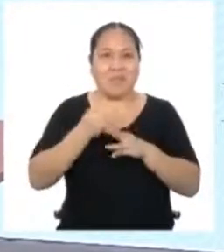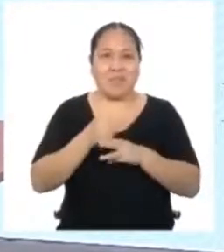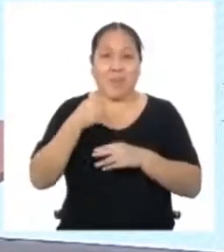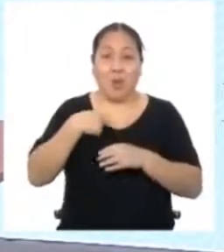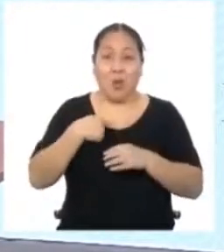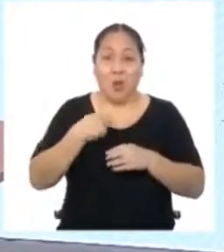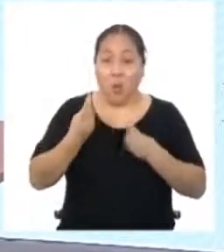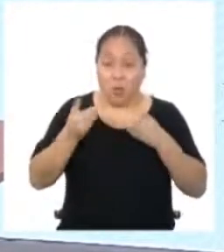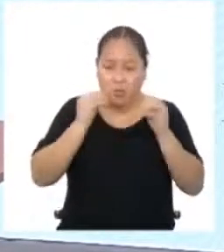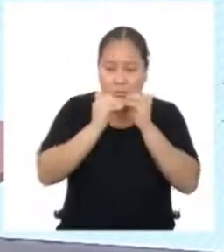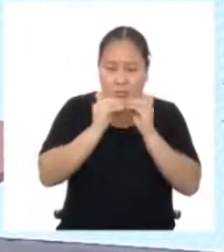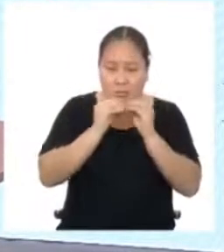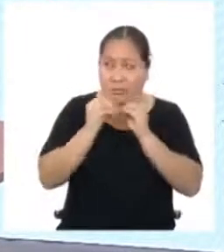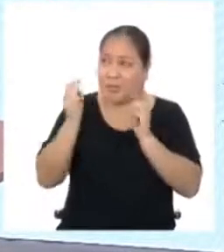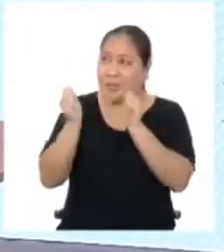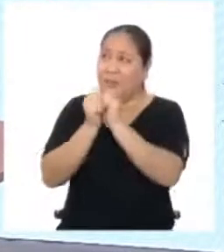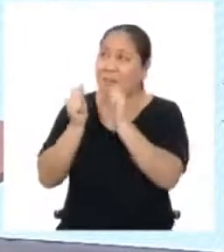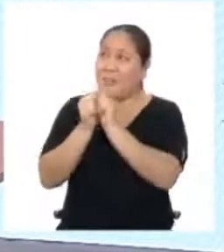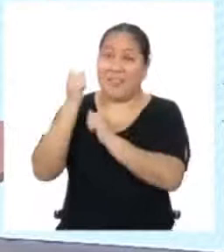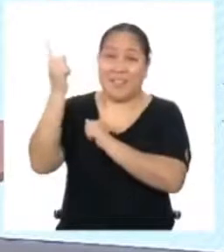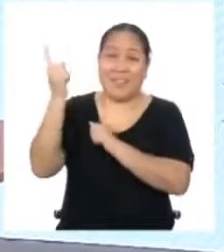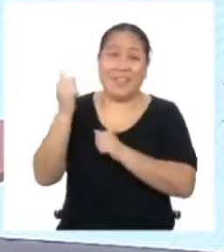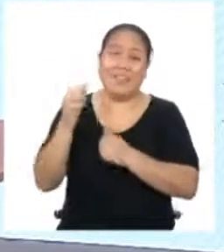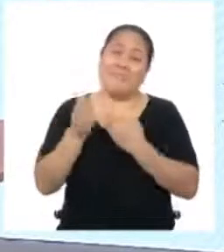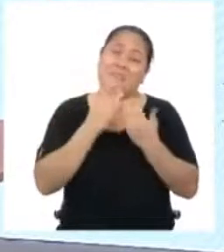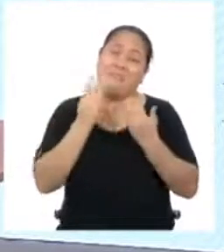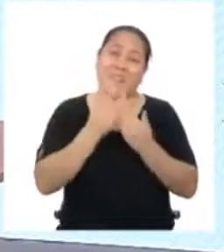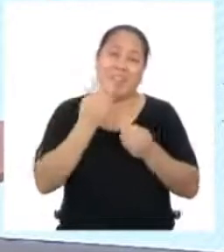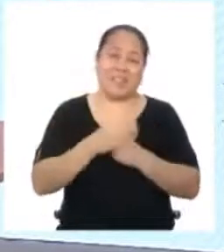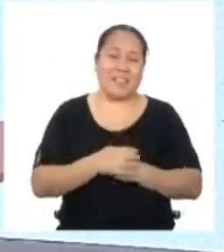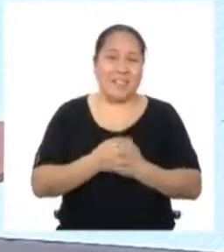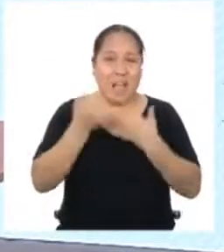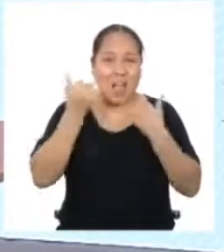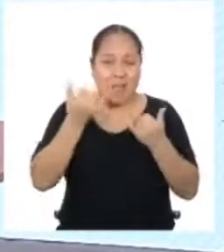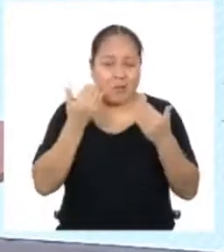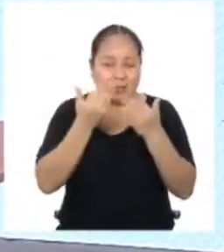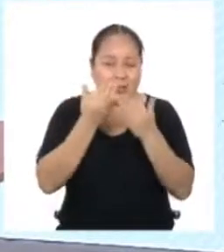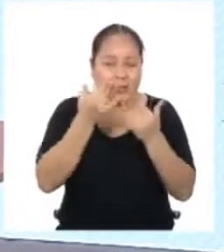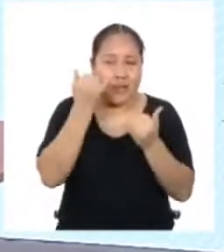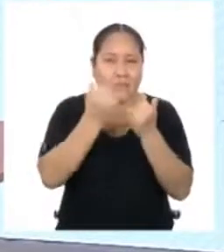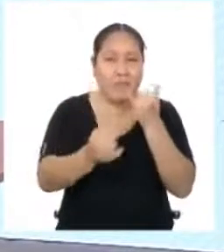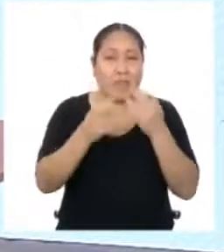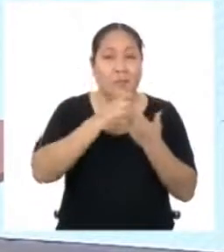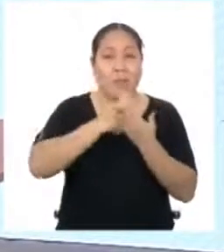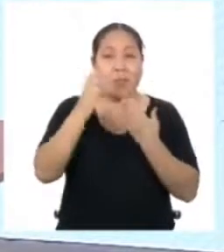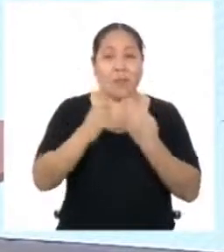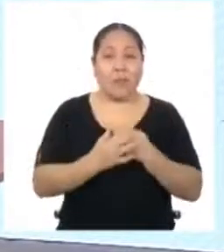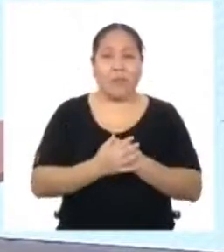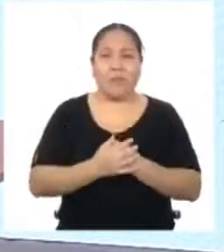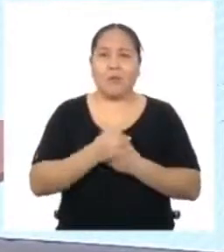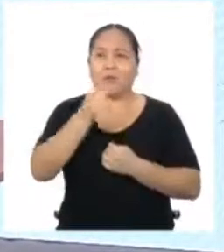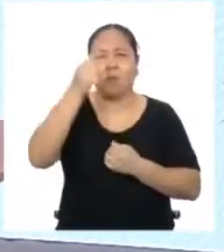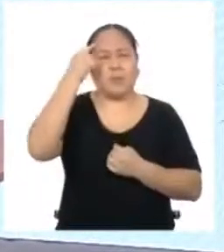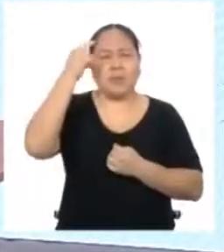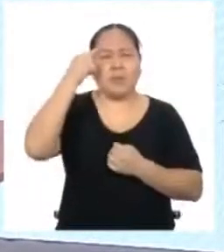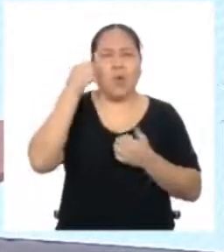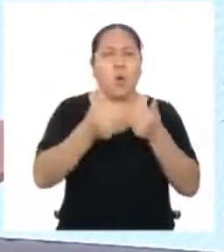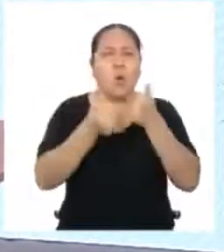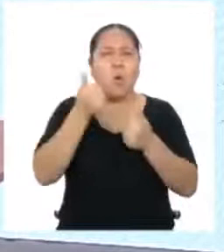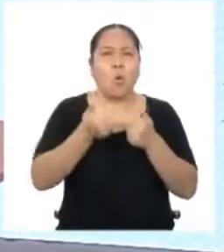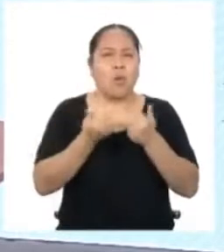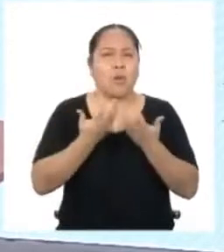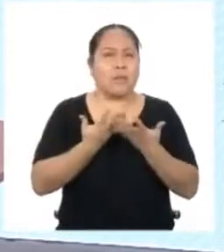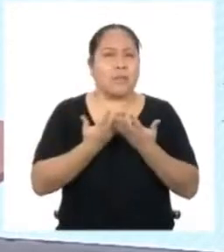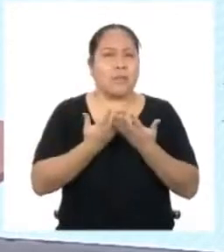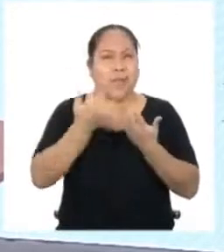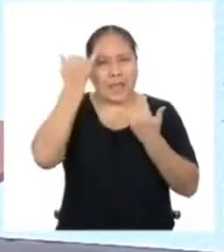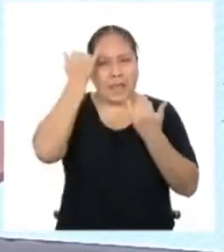resolviendo las actividades con ella Todo es facilísimo Ahora que nos acercamos al fin del programa ¿Cuál dirían que es la gran conclusión de